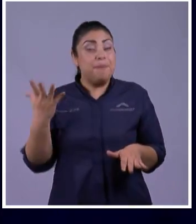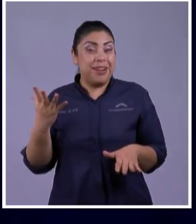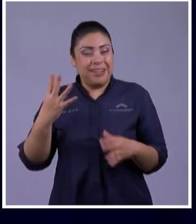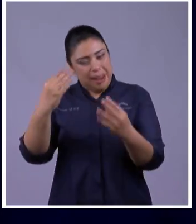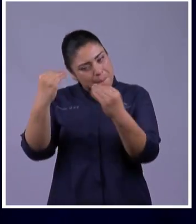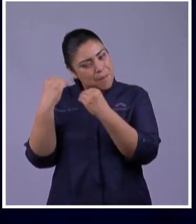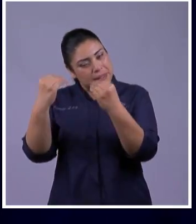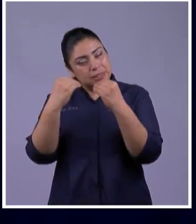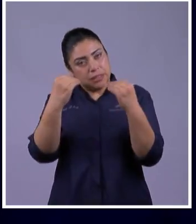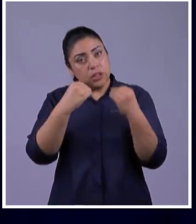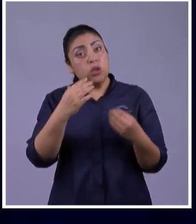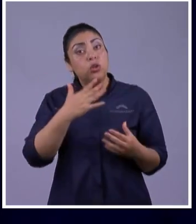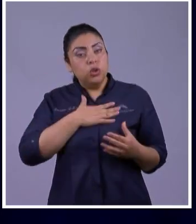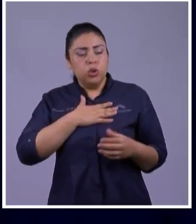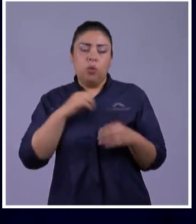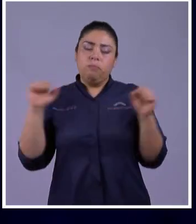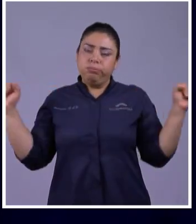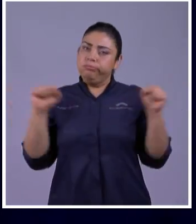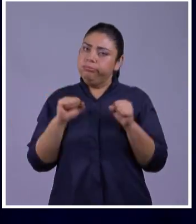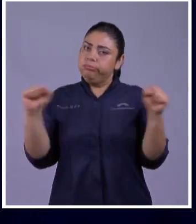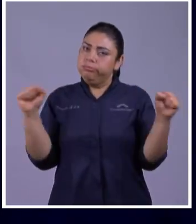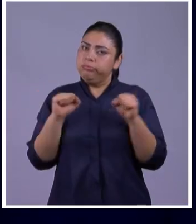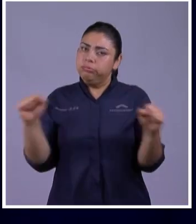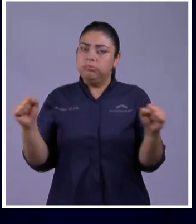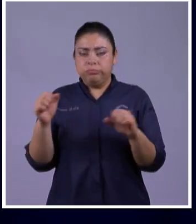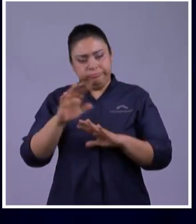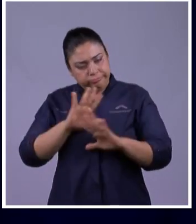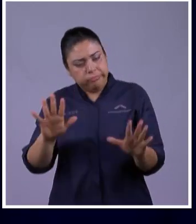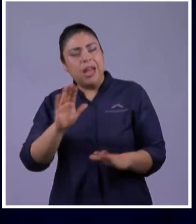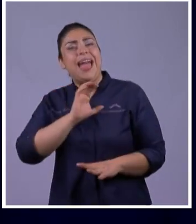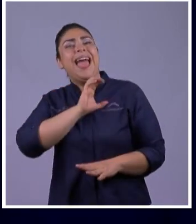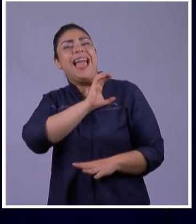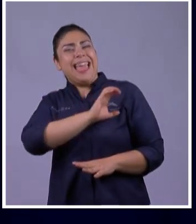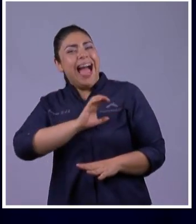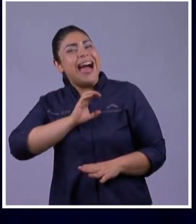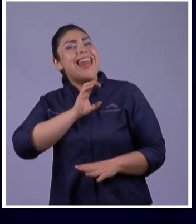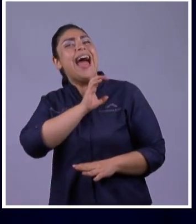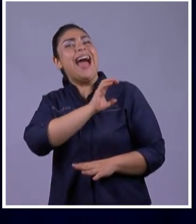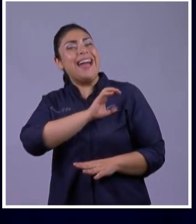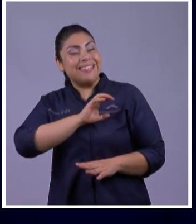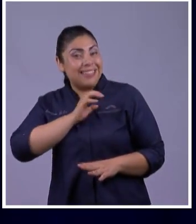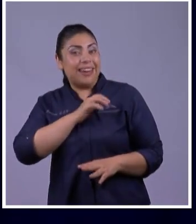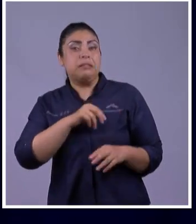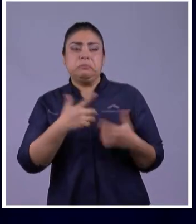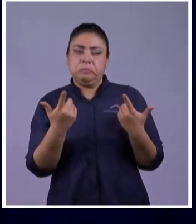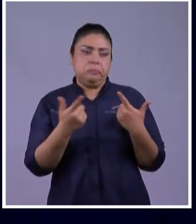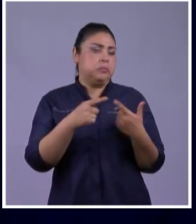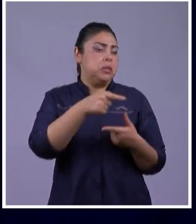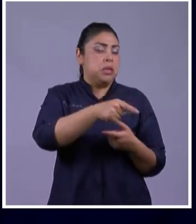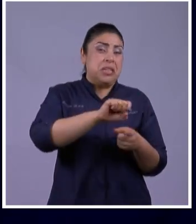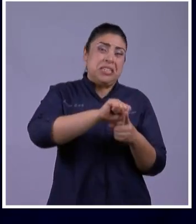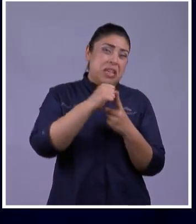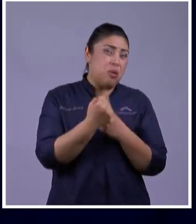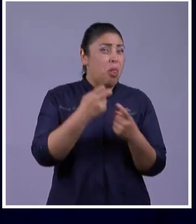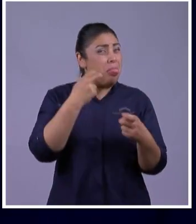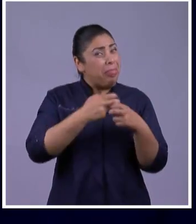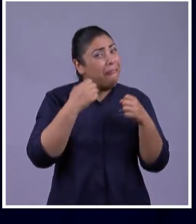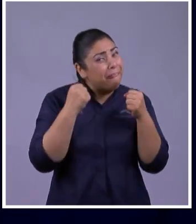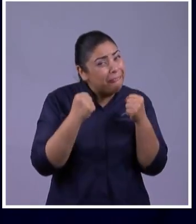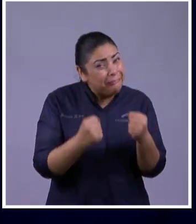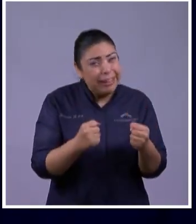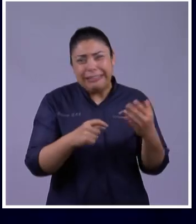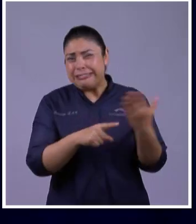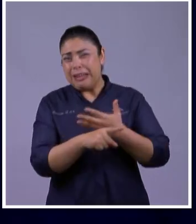fui capacitado para tener carácter en medio de cualquier situación pablo soportaba la escasez